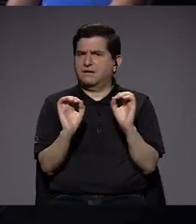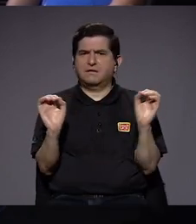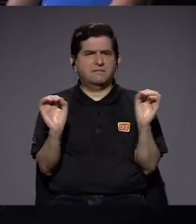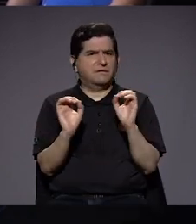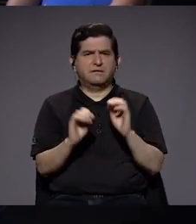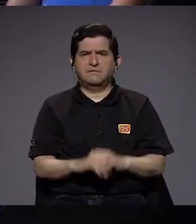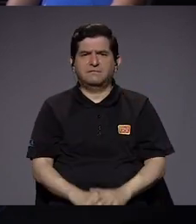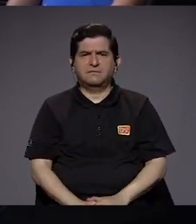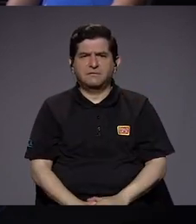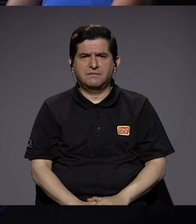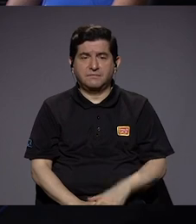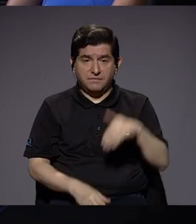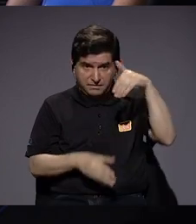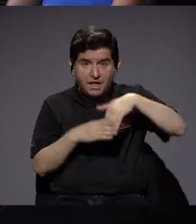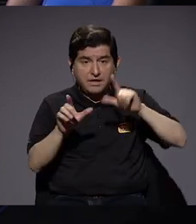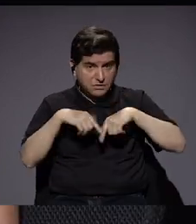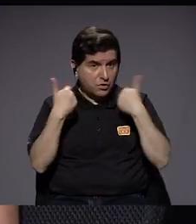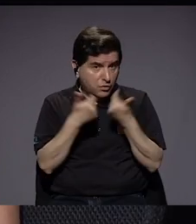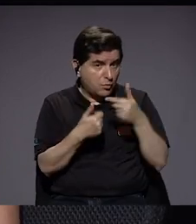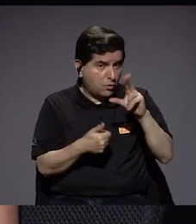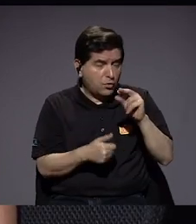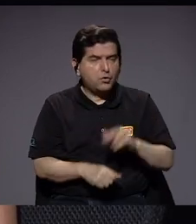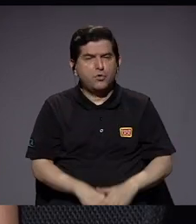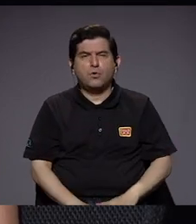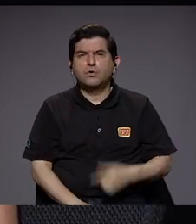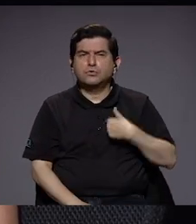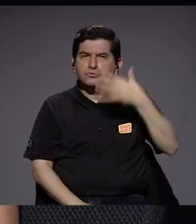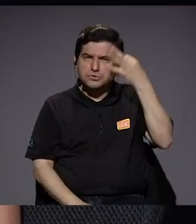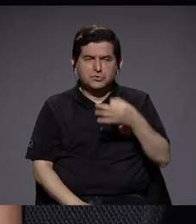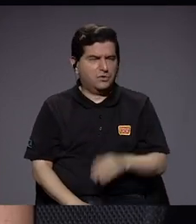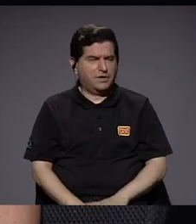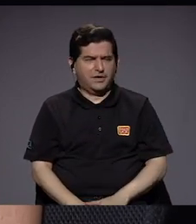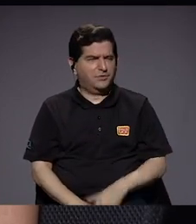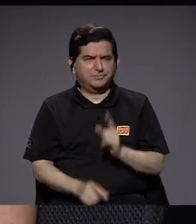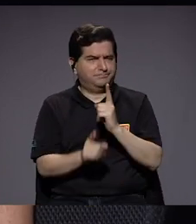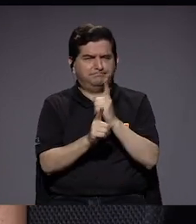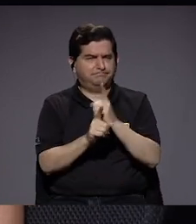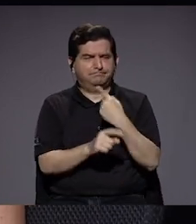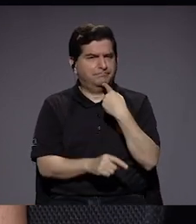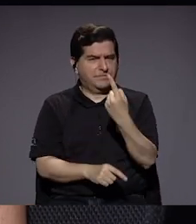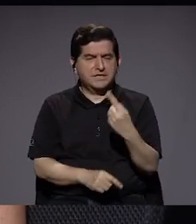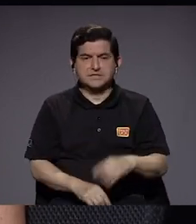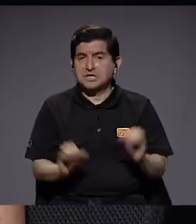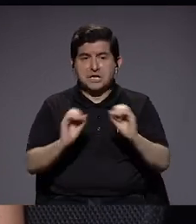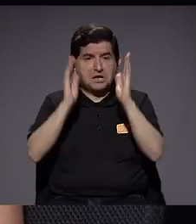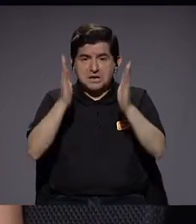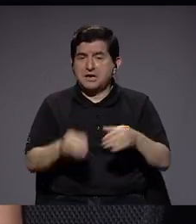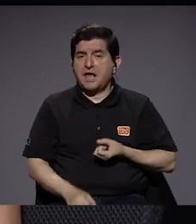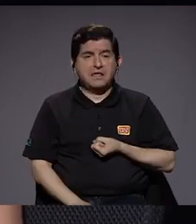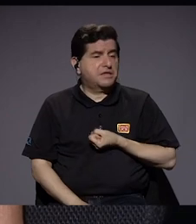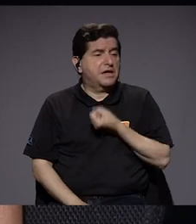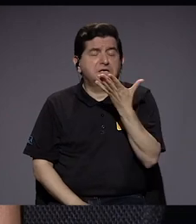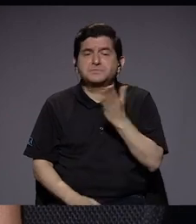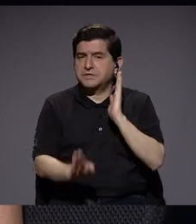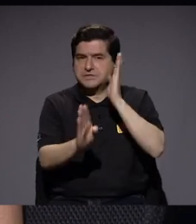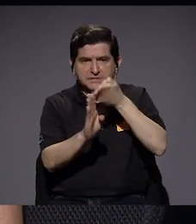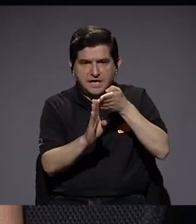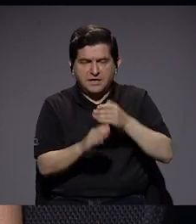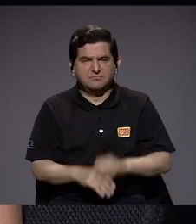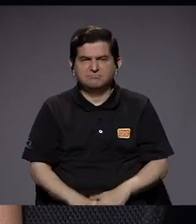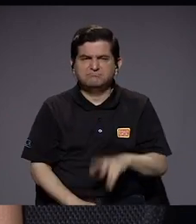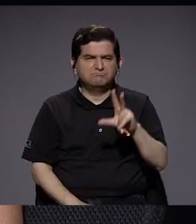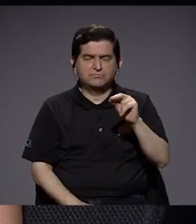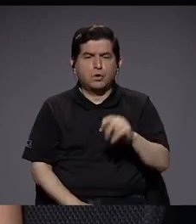así en la fracción. Entonces creo que sería un poco atrevido de mi parte plantearlo cuando nadie lo ha hecho explícito. Entonces